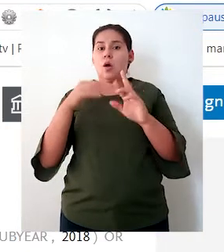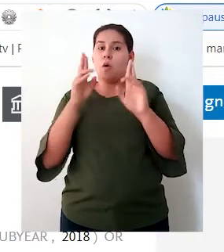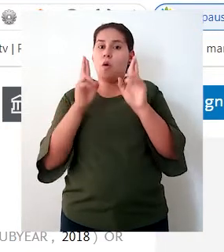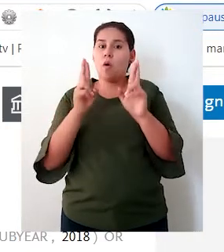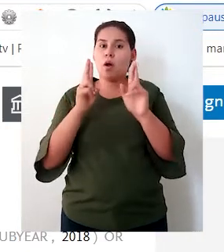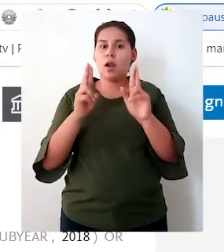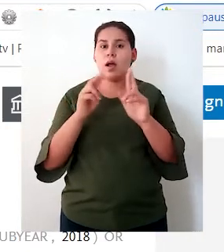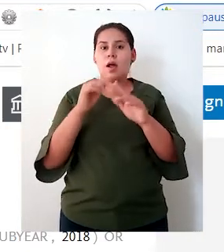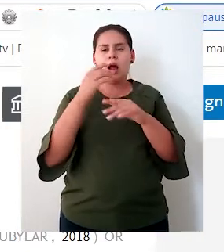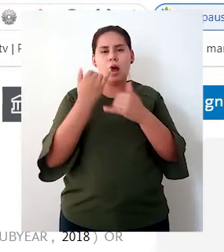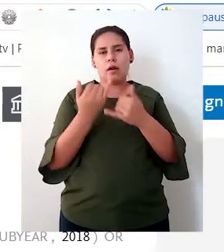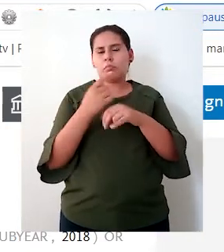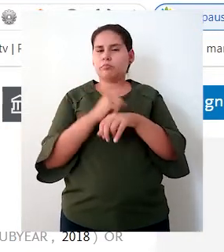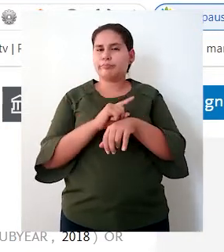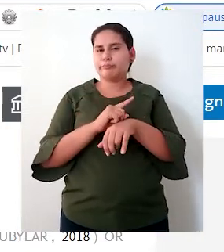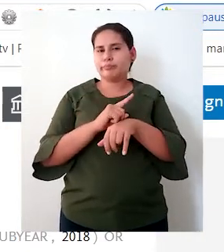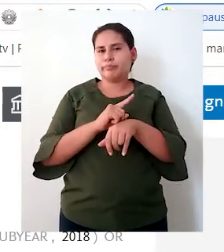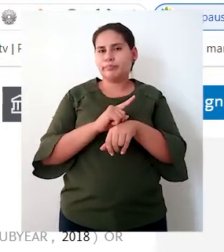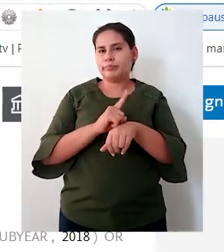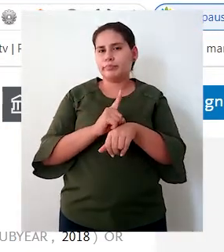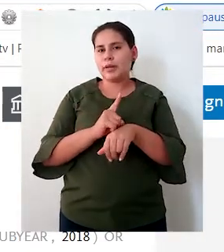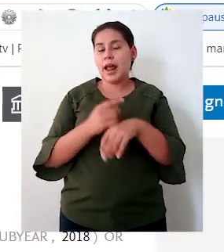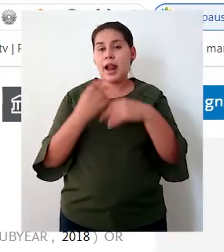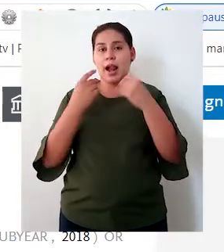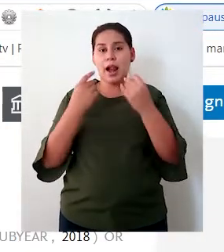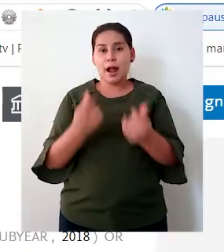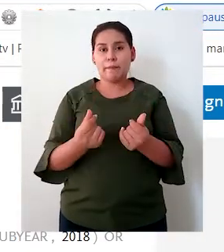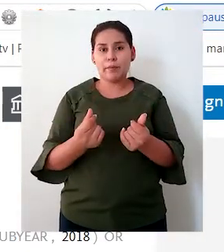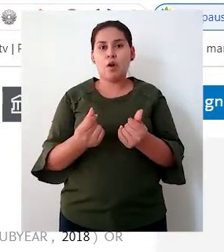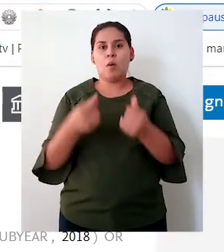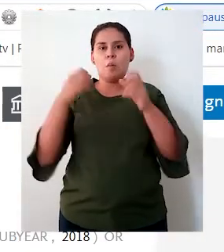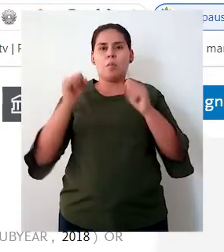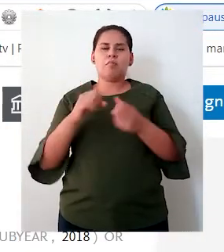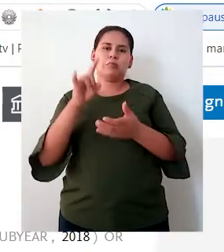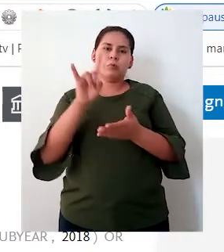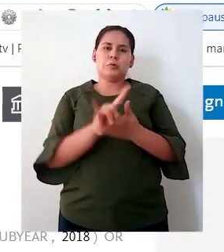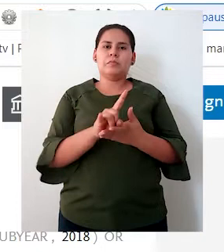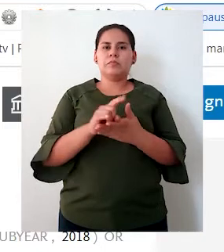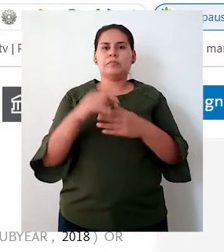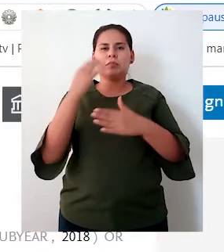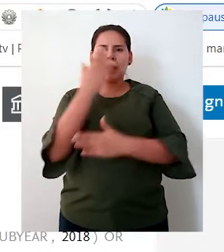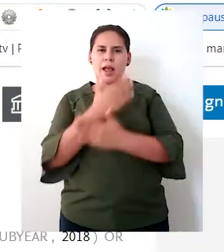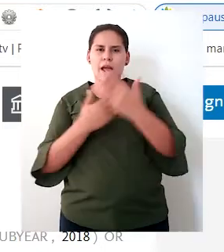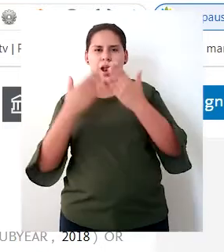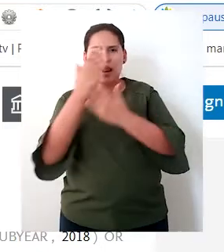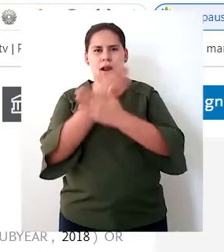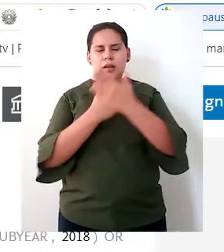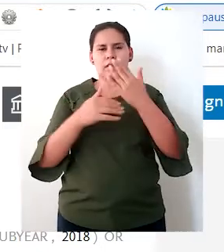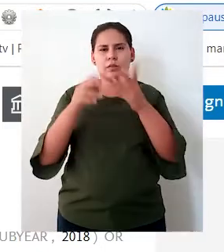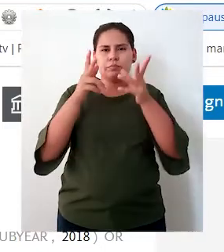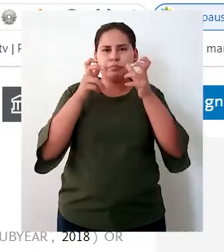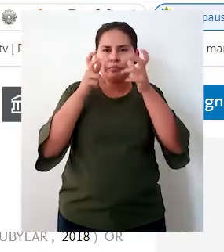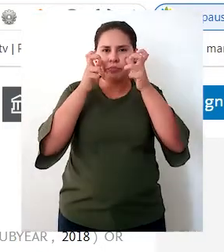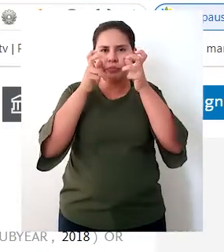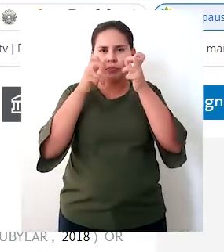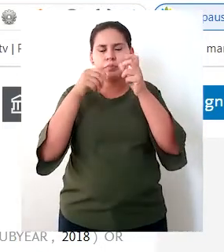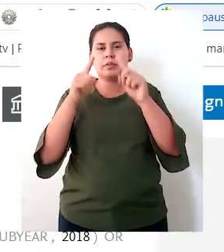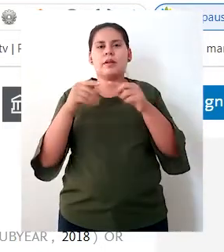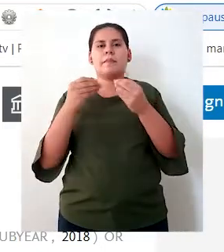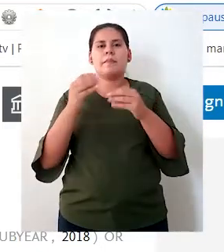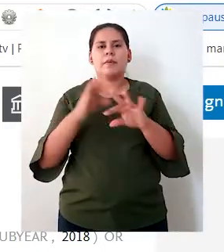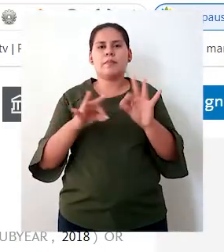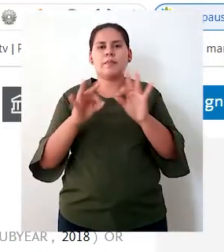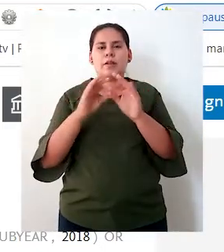unos segundos que termine la exportación y vamos a realizar ese análisis bibliométrico con una